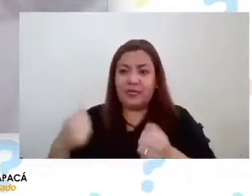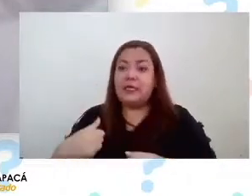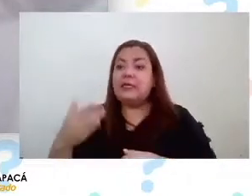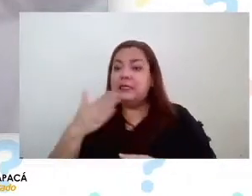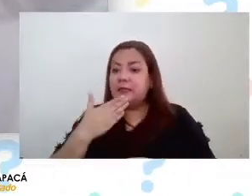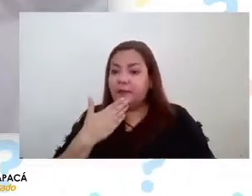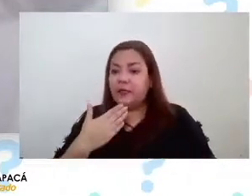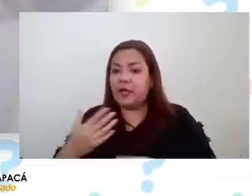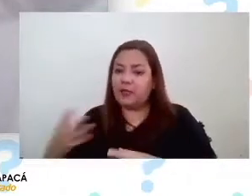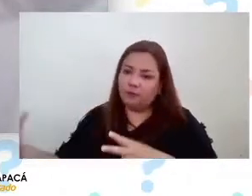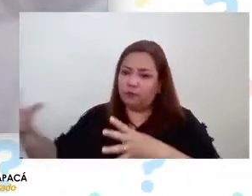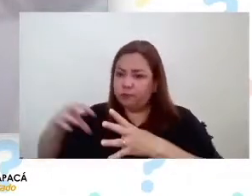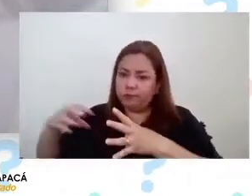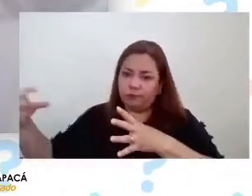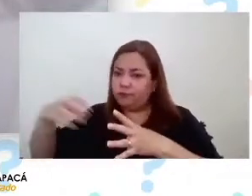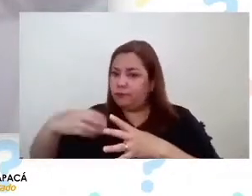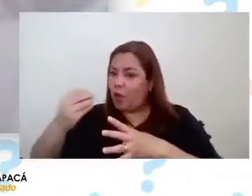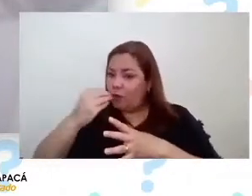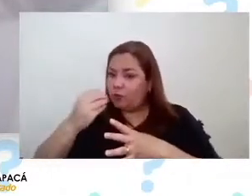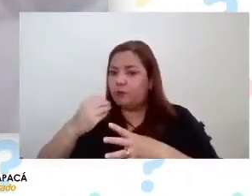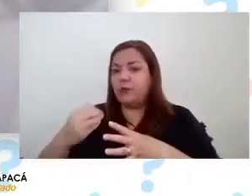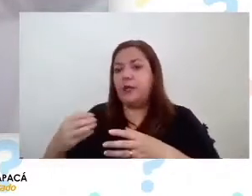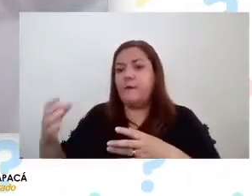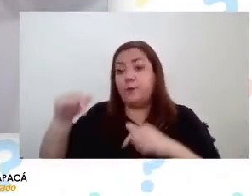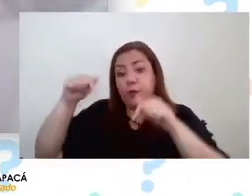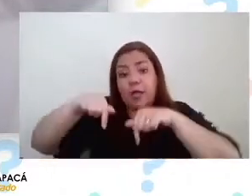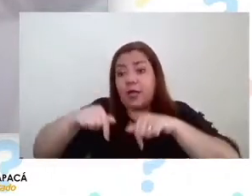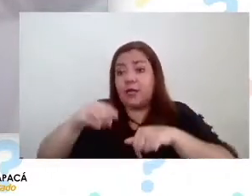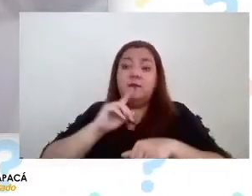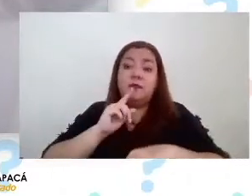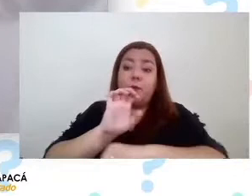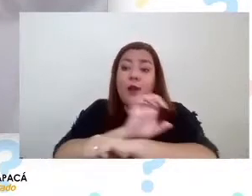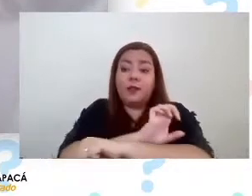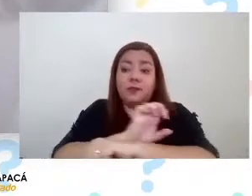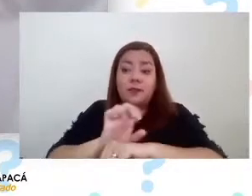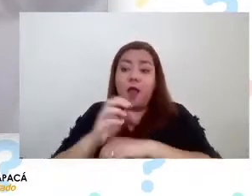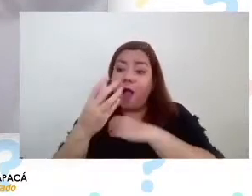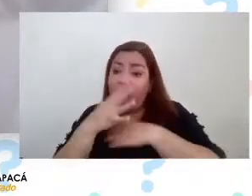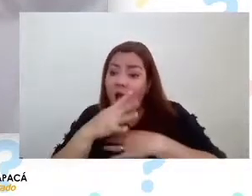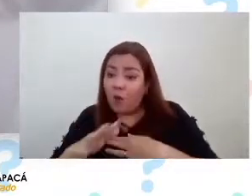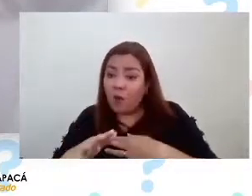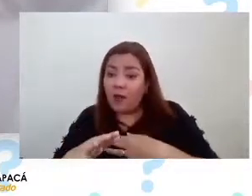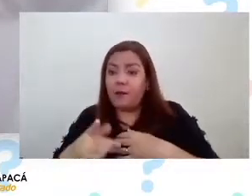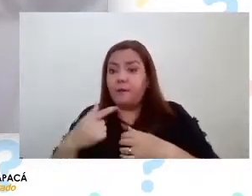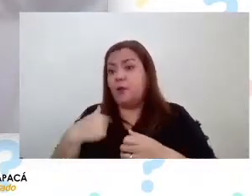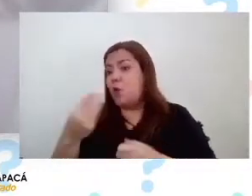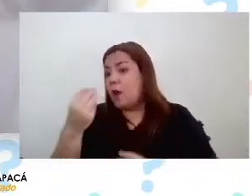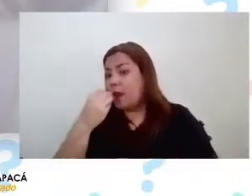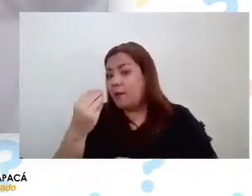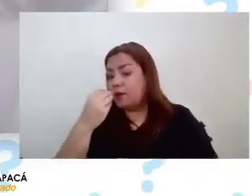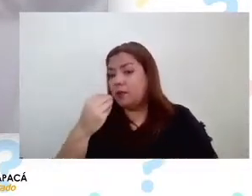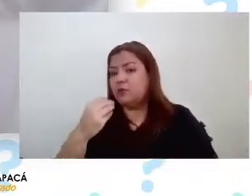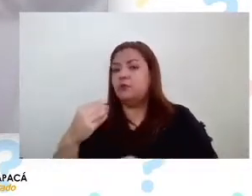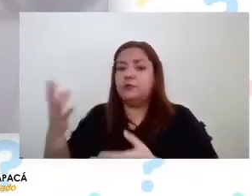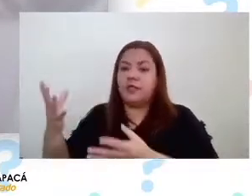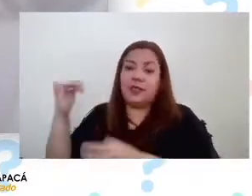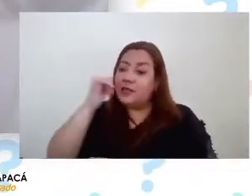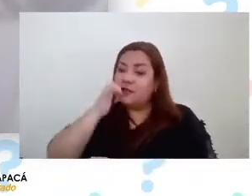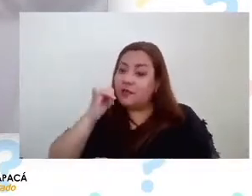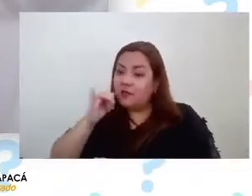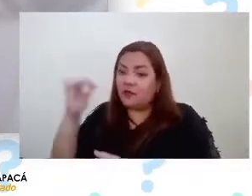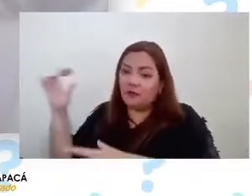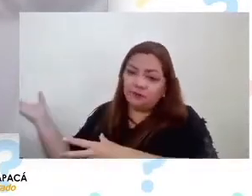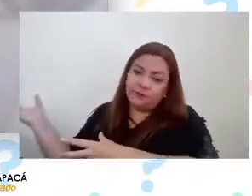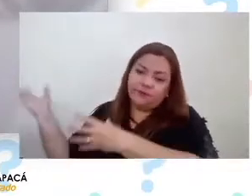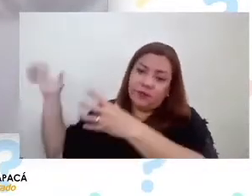acá solo tenemos electricidad y agua pero la alimentación todo eso lo tenemos que traer desde Iquique o desde donde